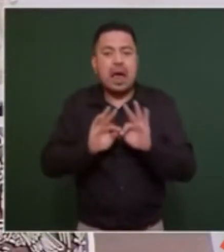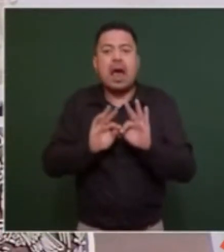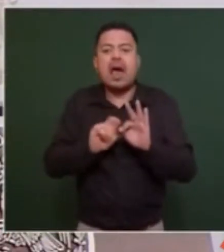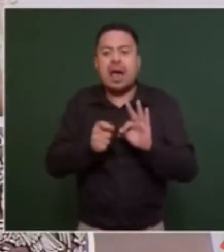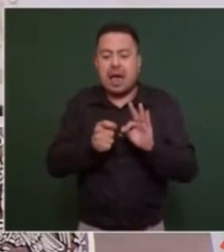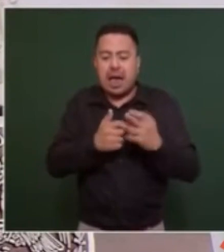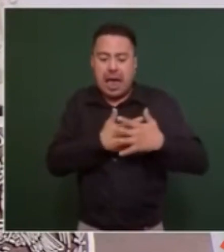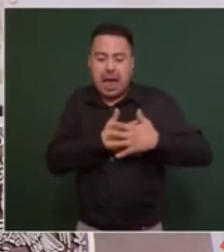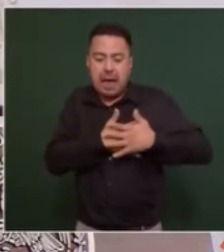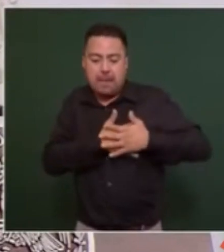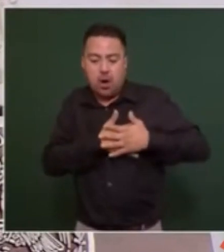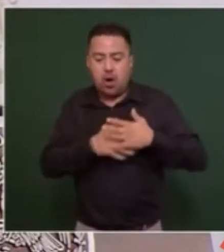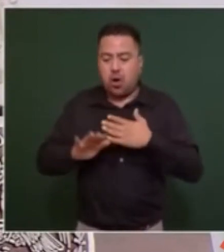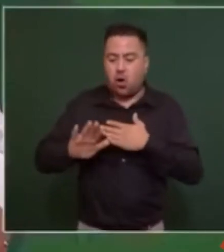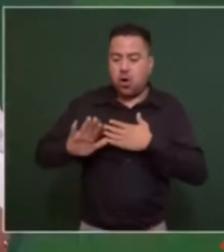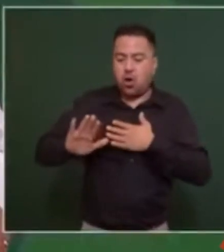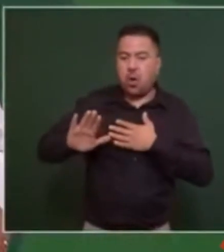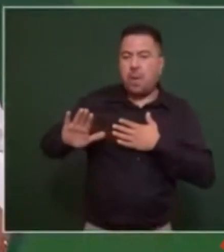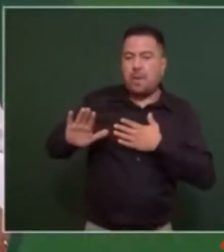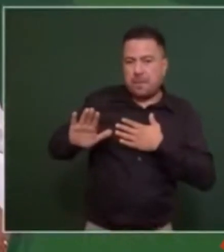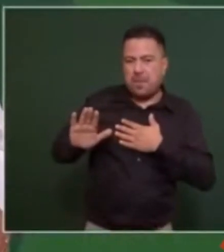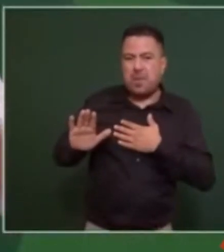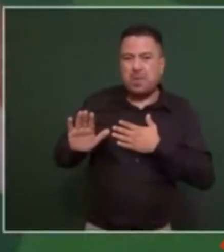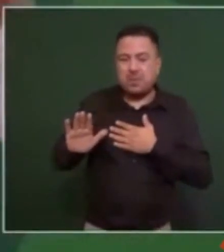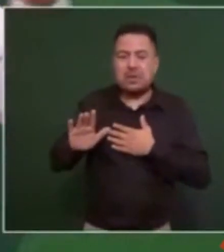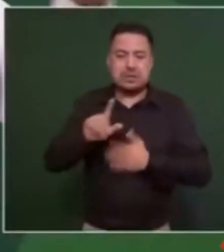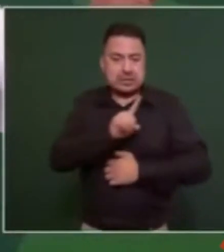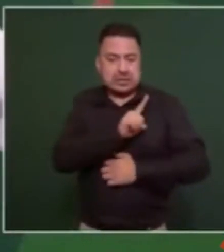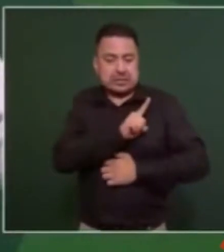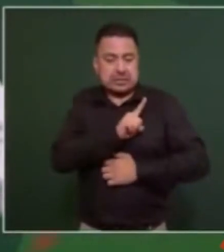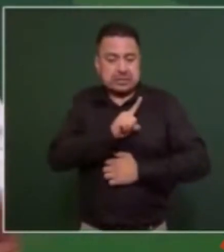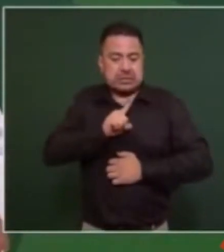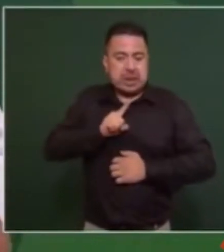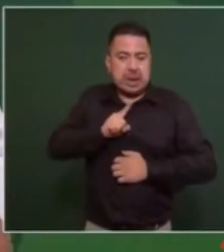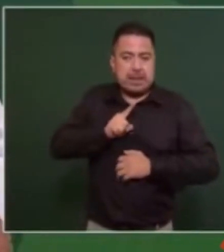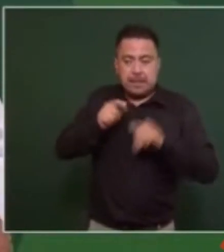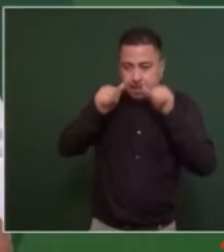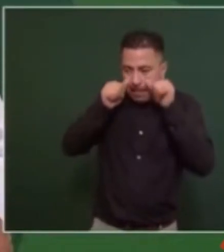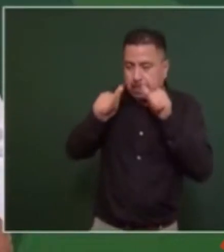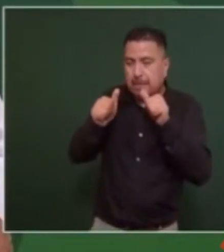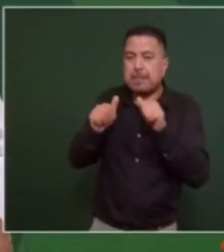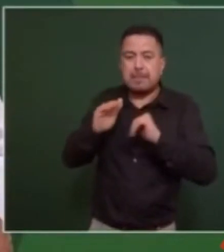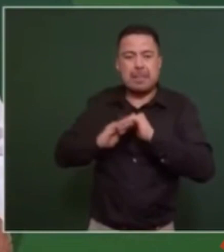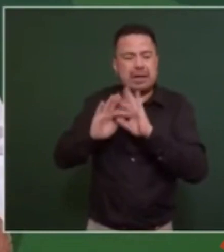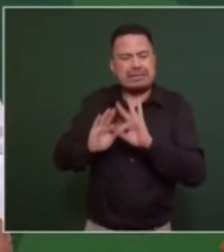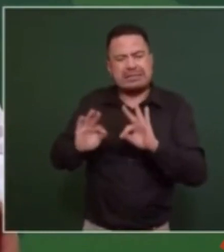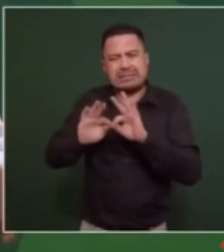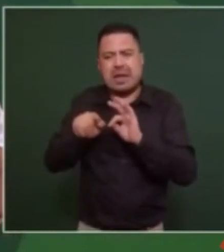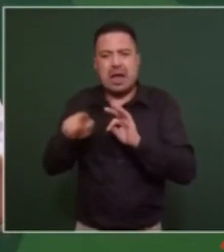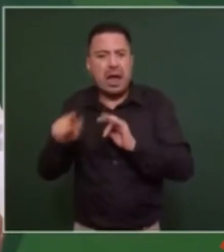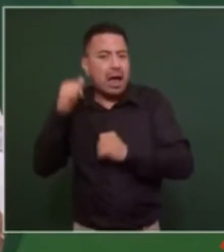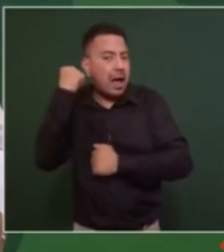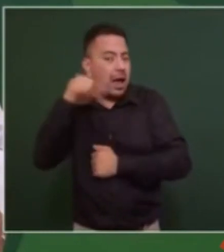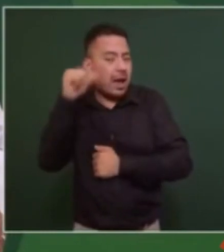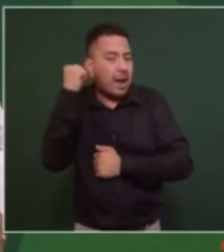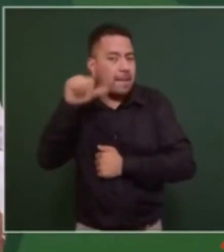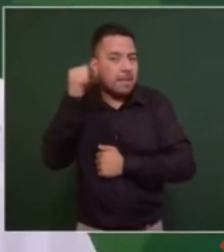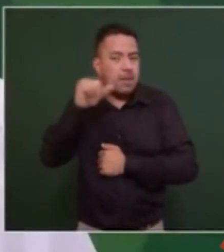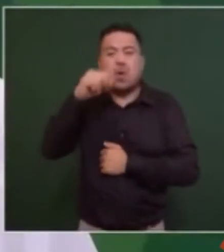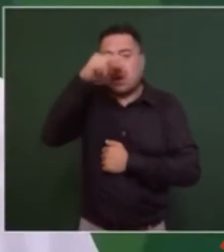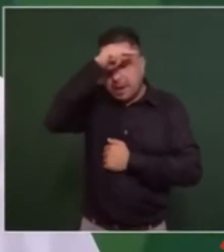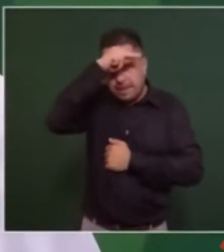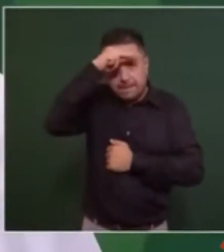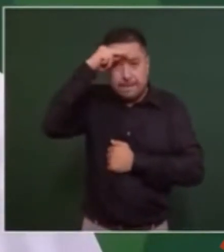y con compromiso. Nosotros le debemos mucho a Acapulco, le debemos mucho a